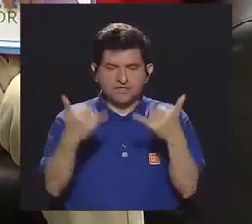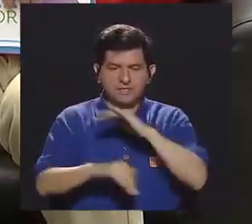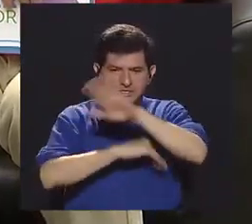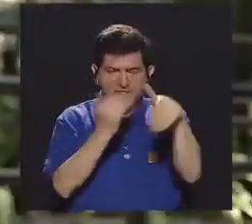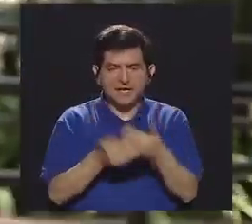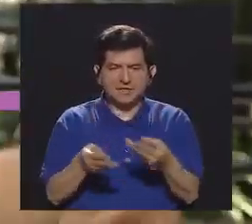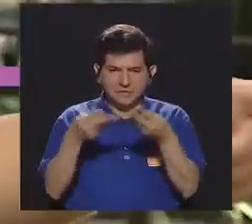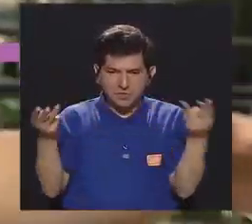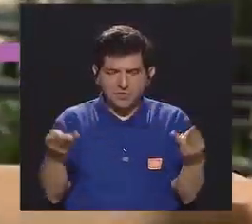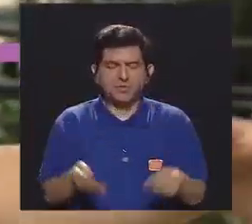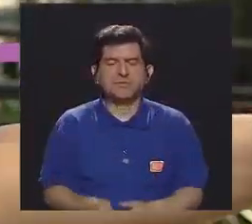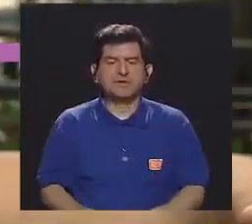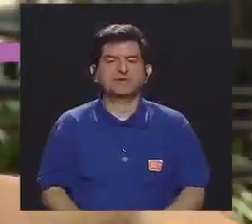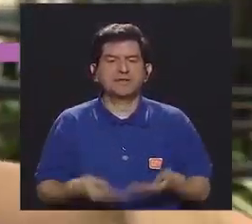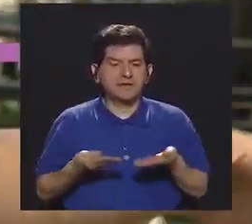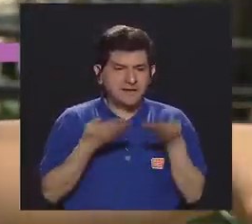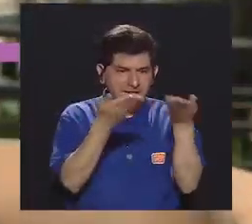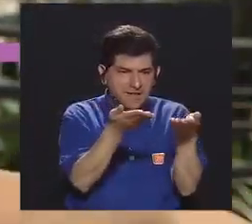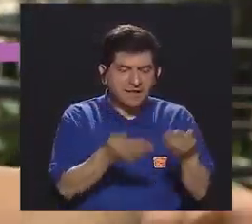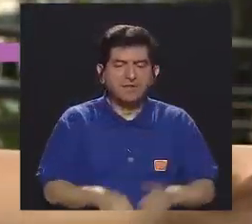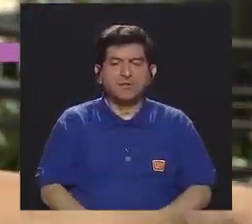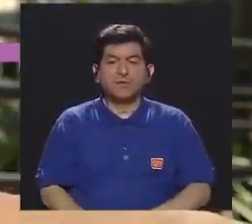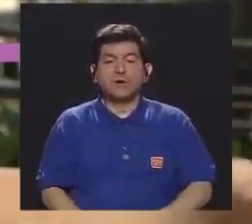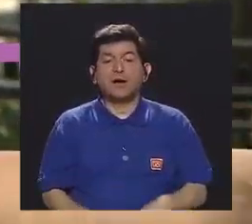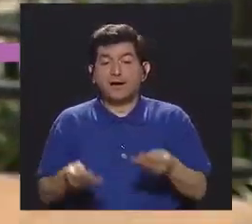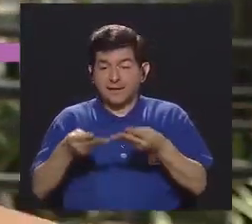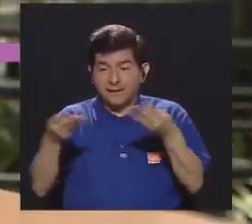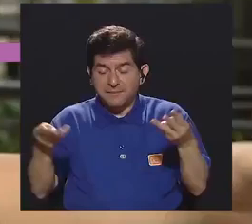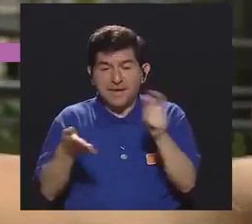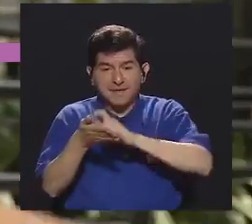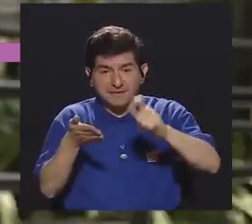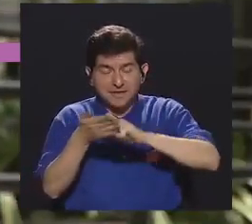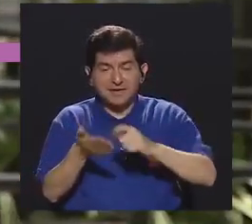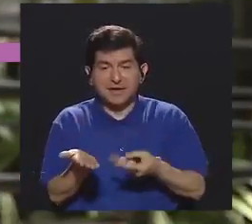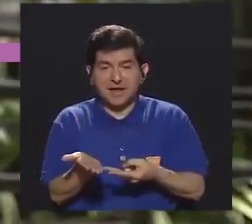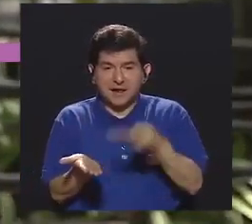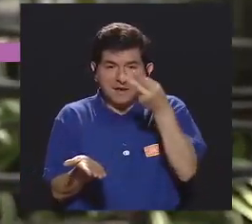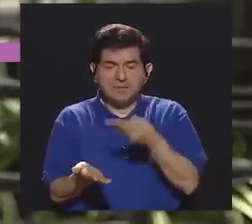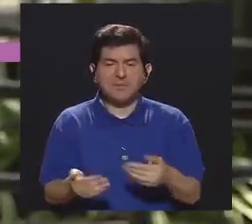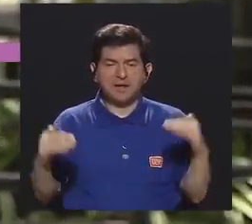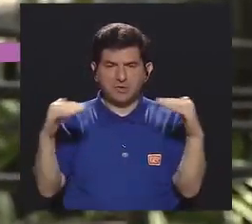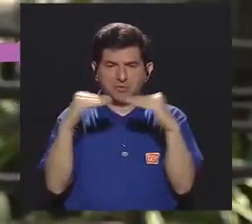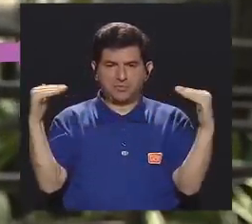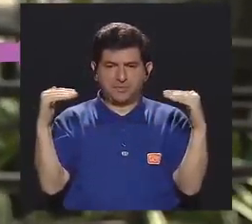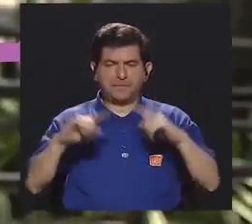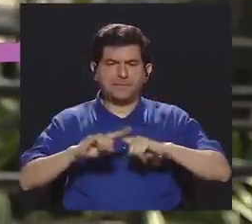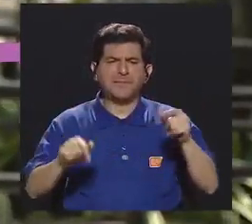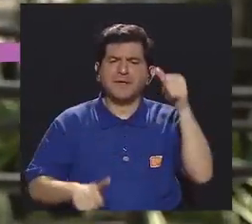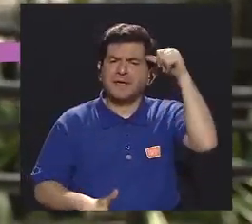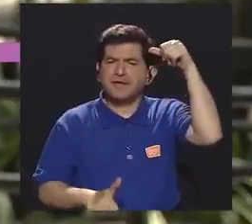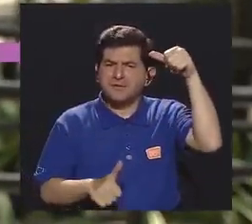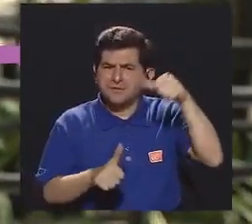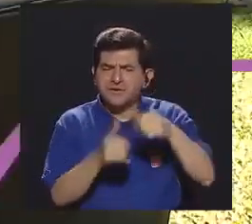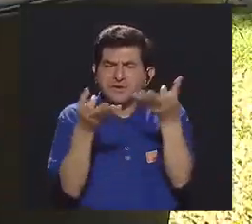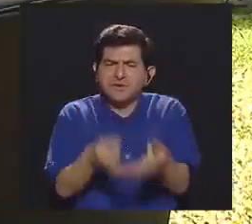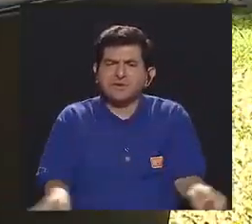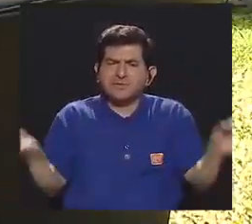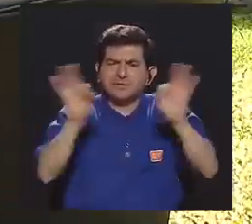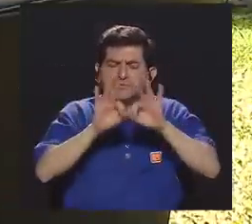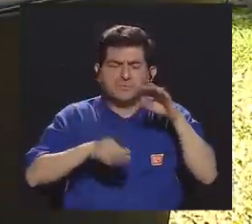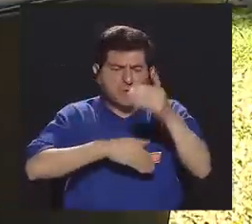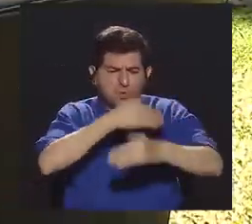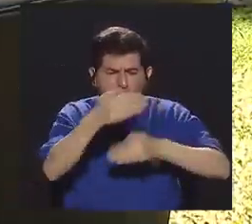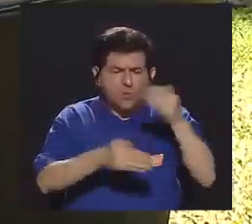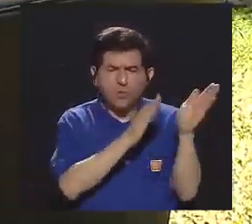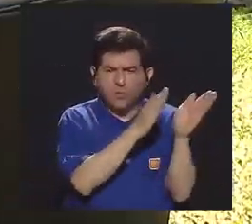habían reciclado por ciertos útiles que tenían un valor igual significativo. Pero muy importante tomar en cuenta que hubo un